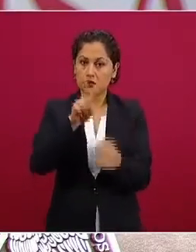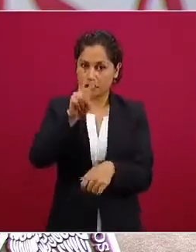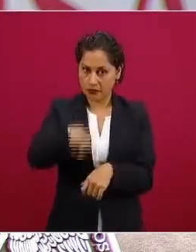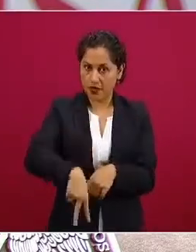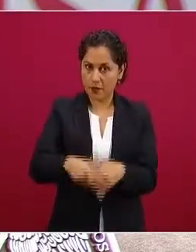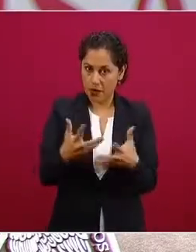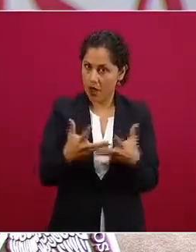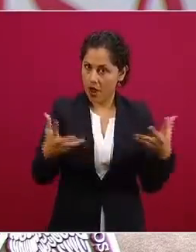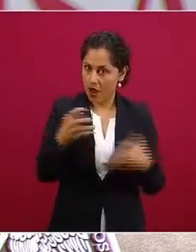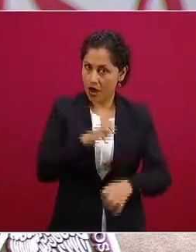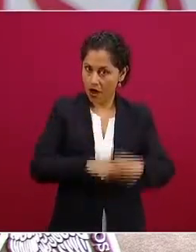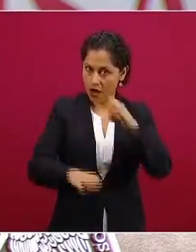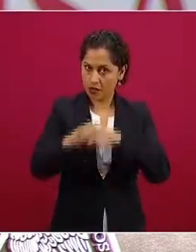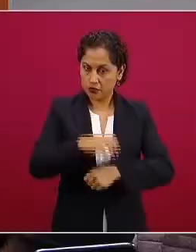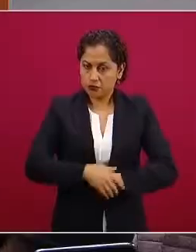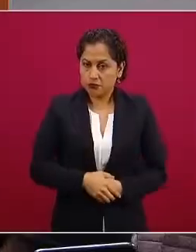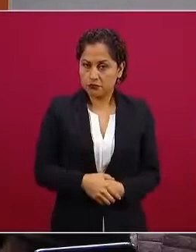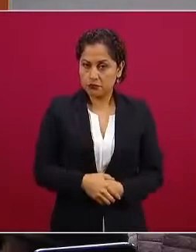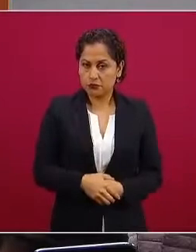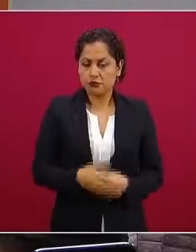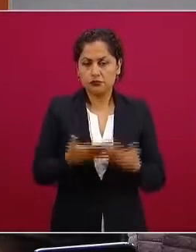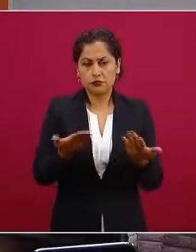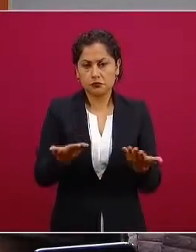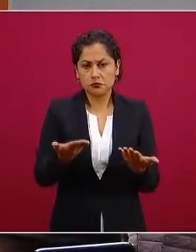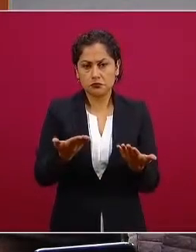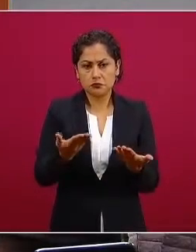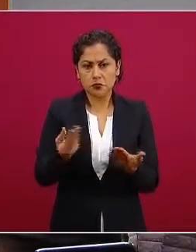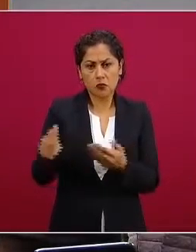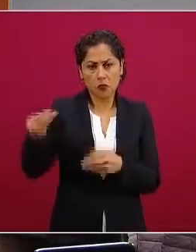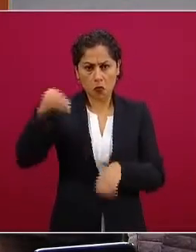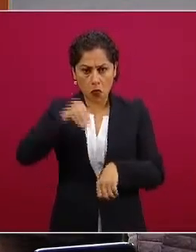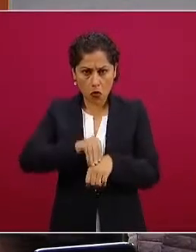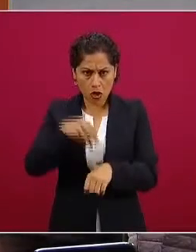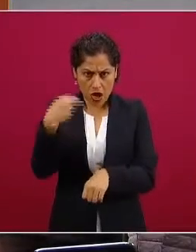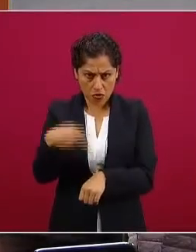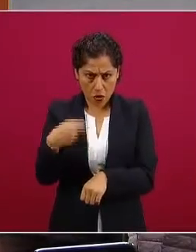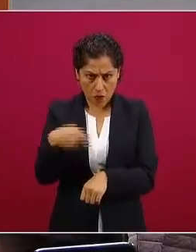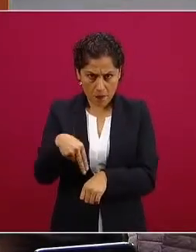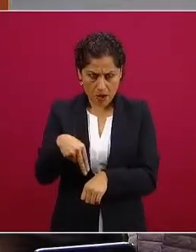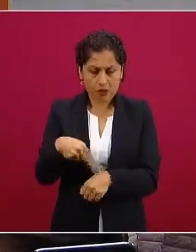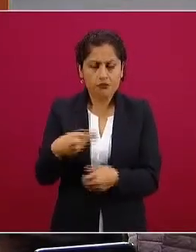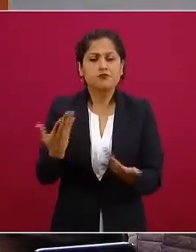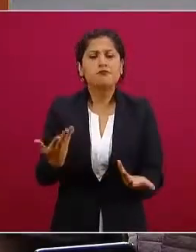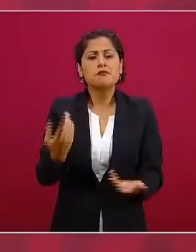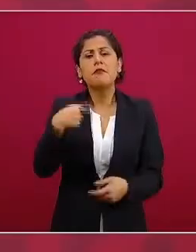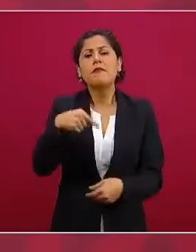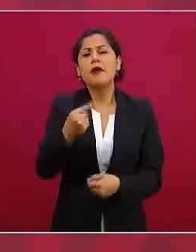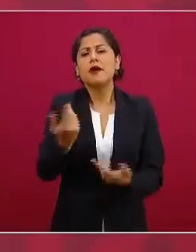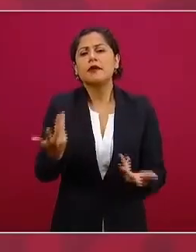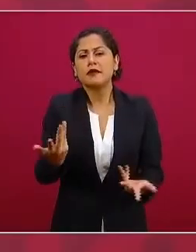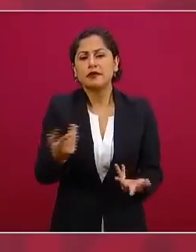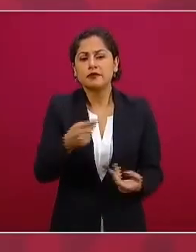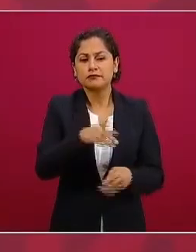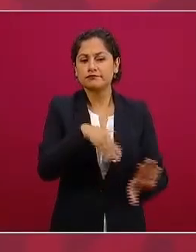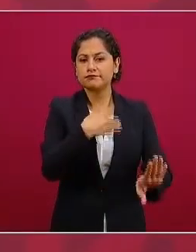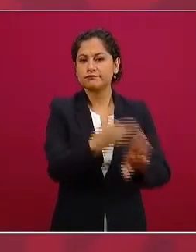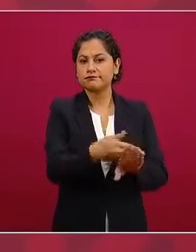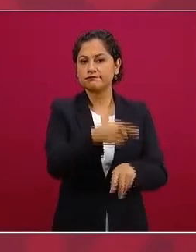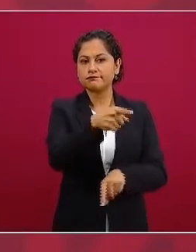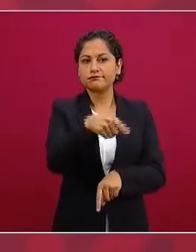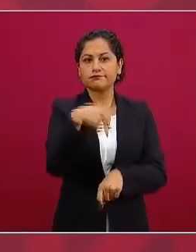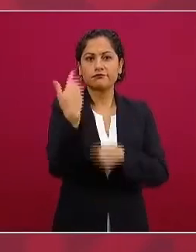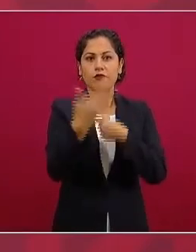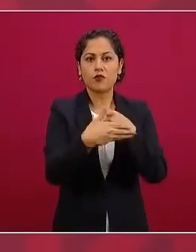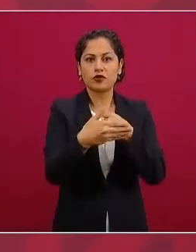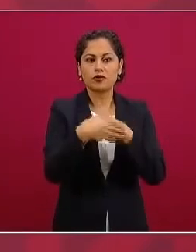entonces ponemos los nombres y les puede ir mal en sus